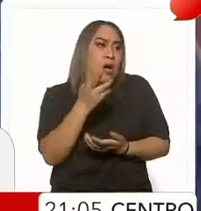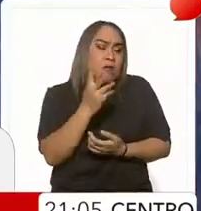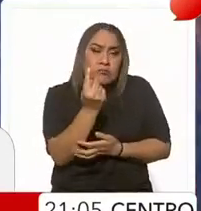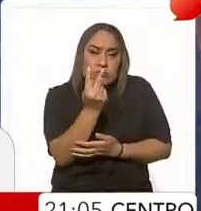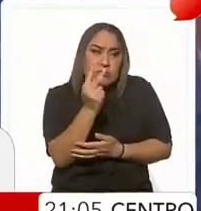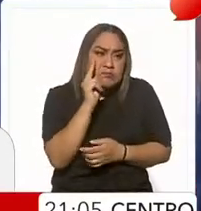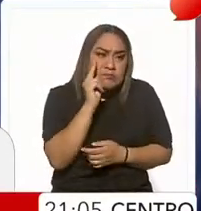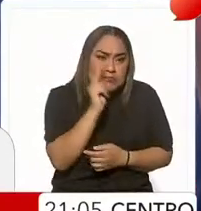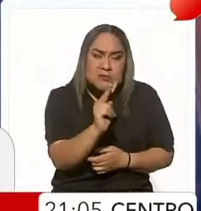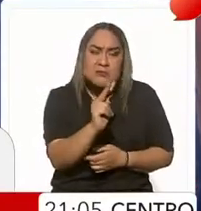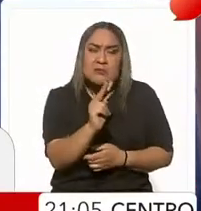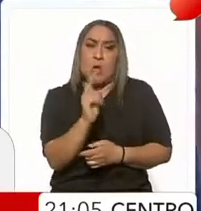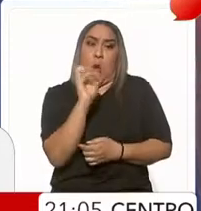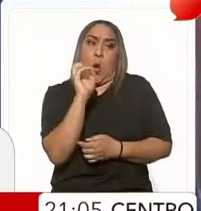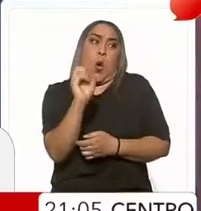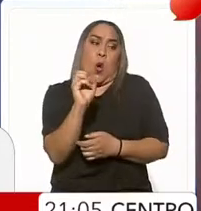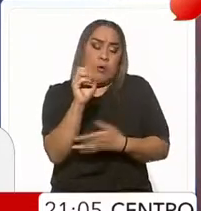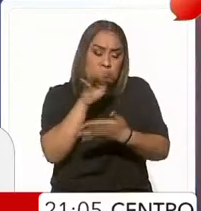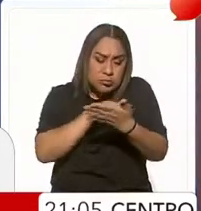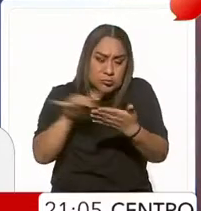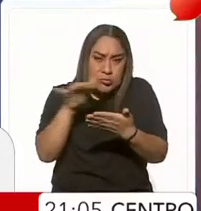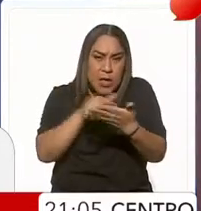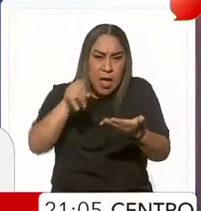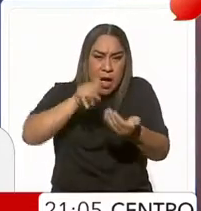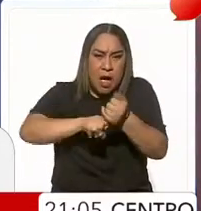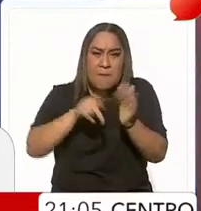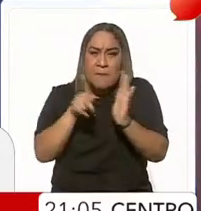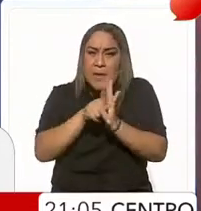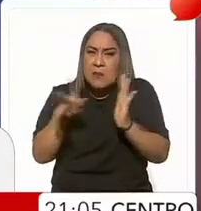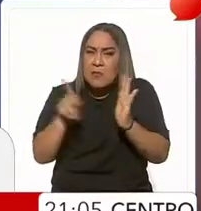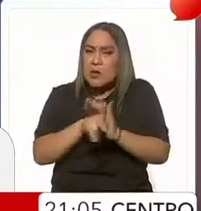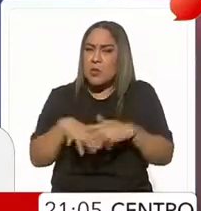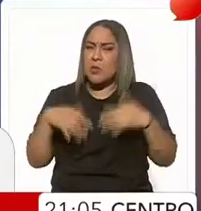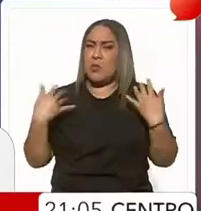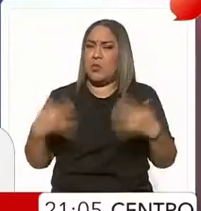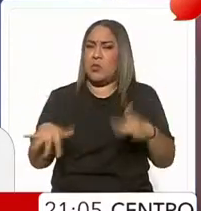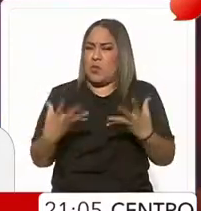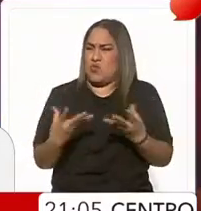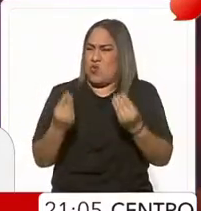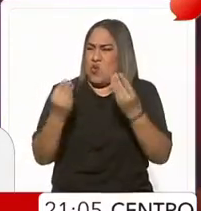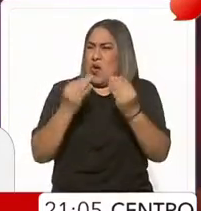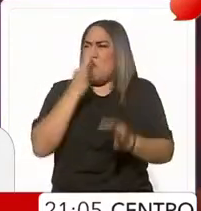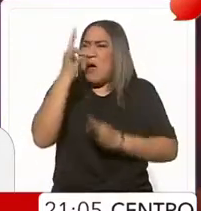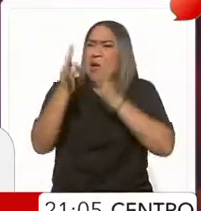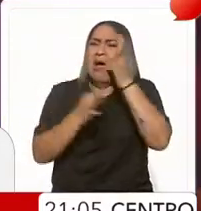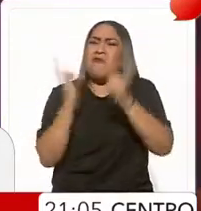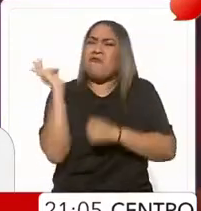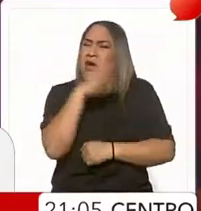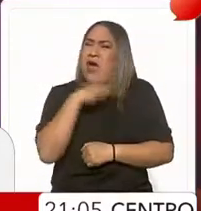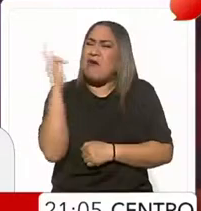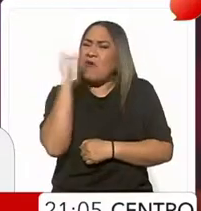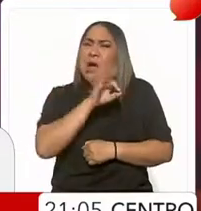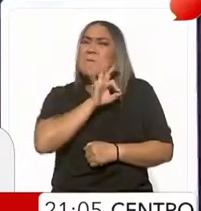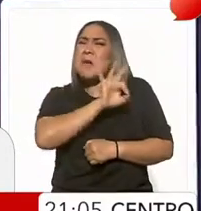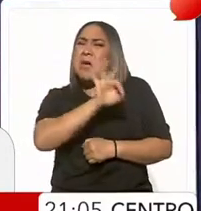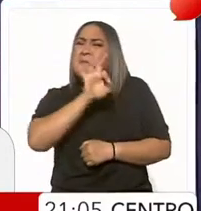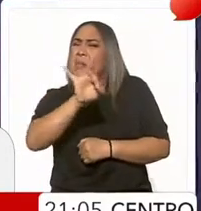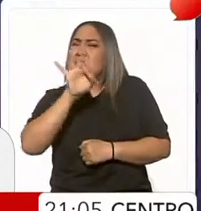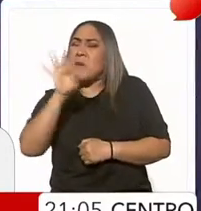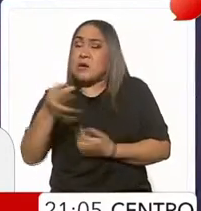televisión o leído en los periódicos tanta nota roja. Están realmente